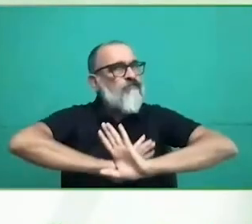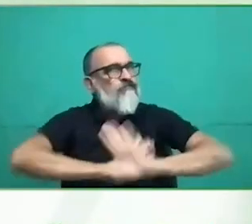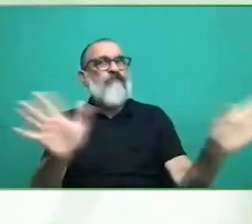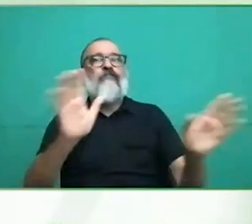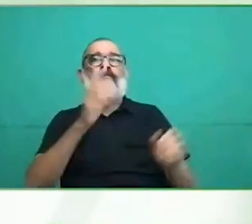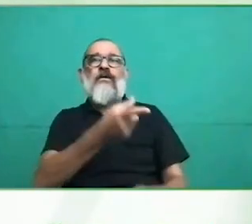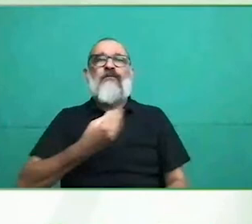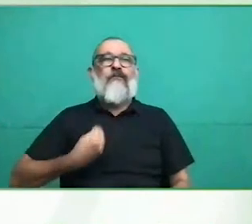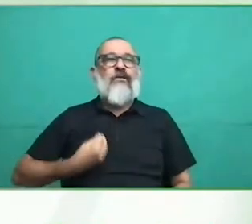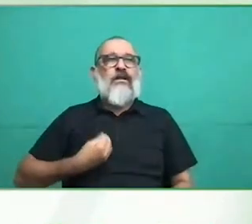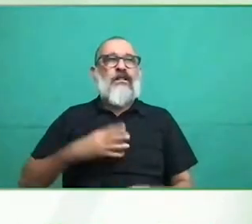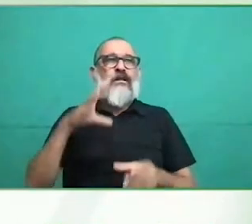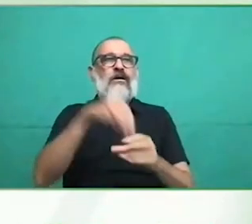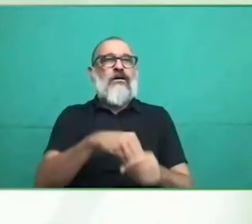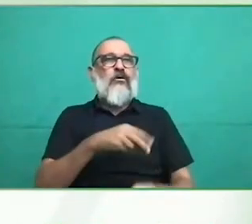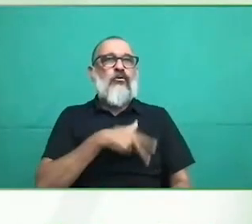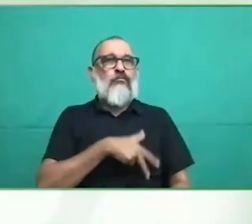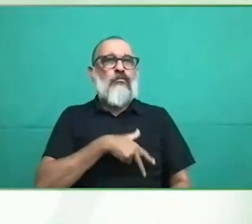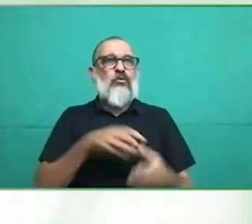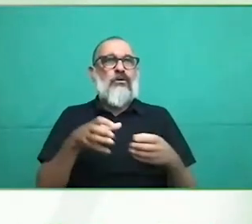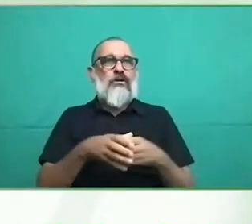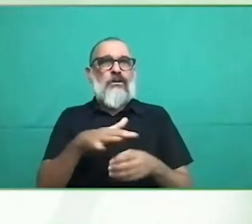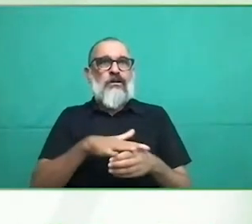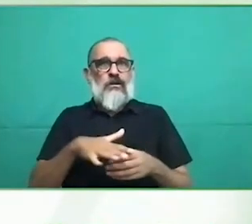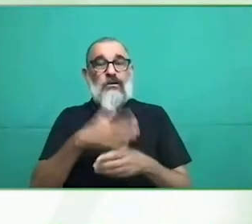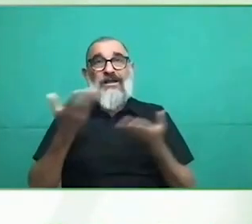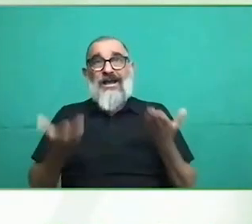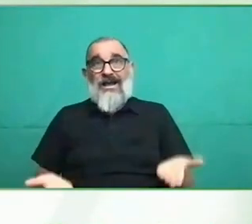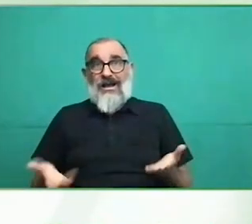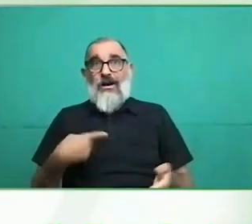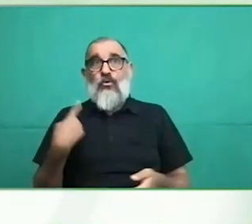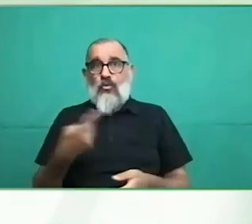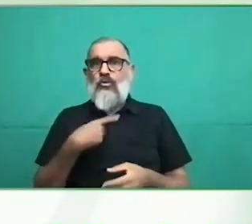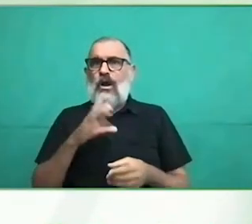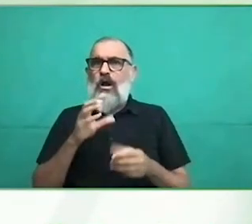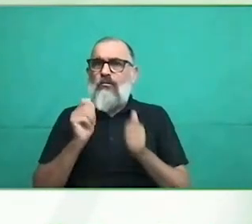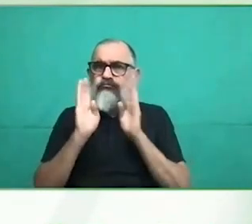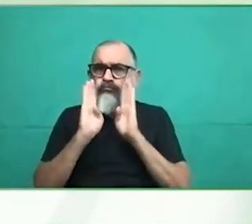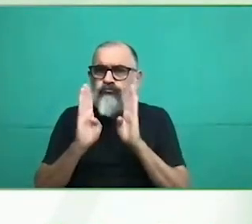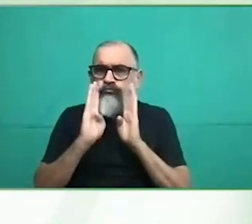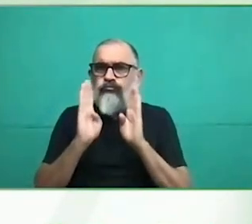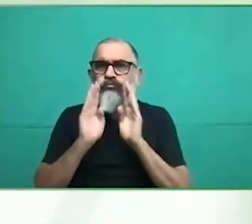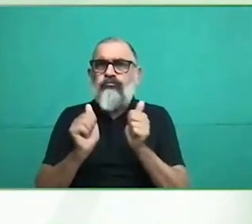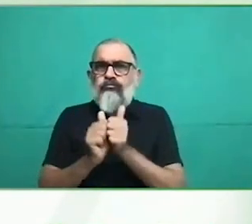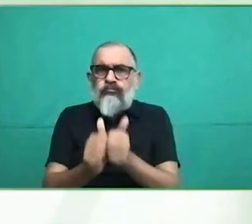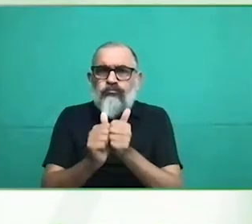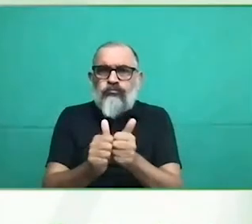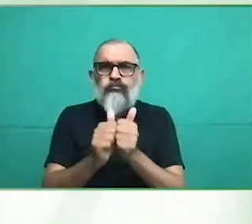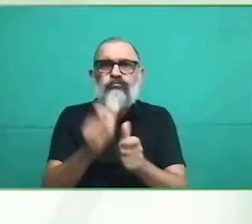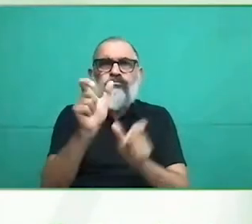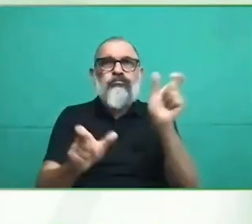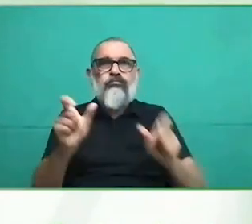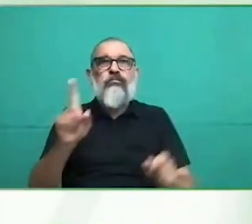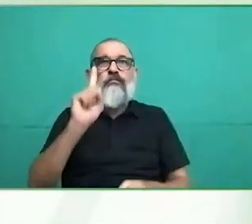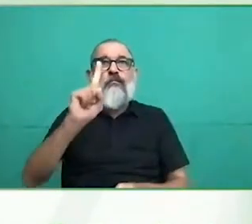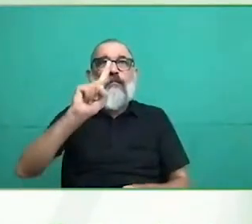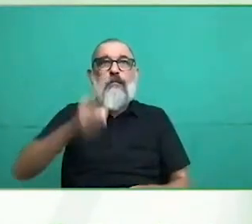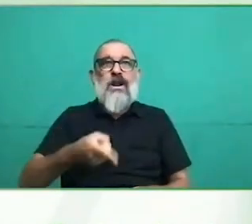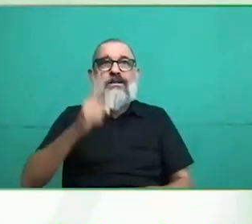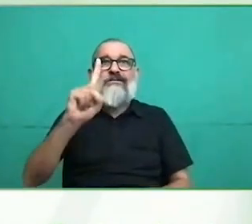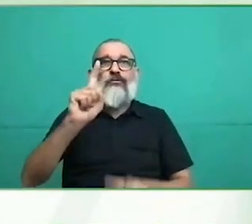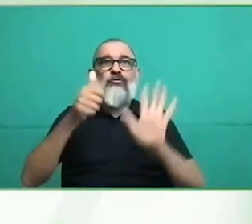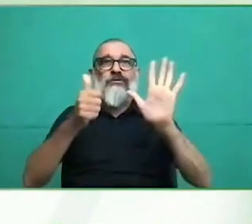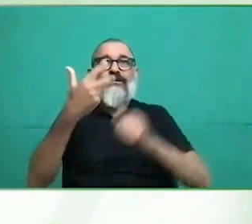afortunadamente, ya en el caso del Estado español, no es a partir de la incapacitación y la tutela. Desde hace dos años